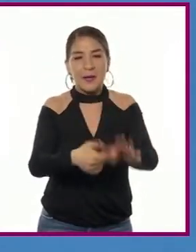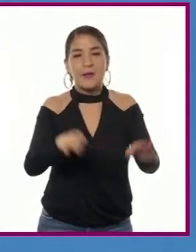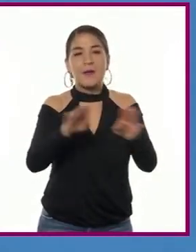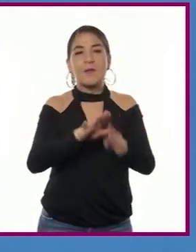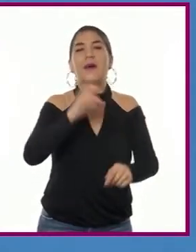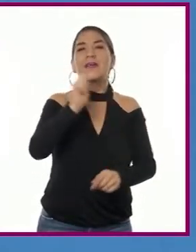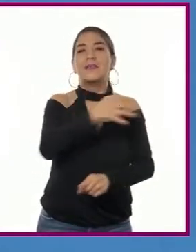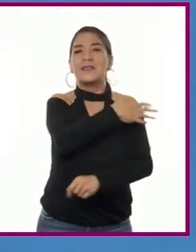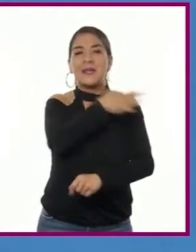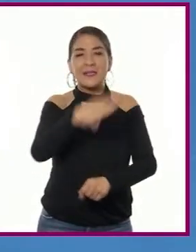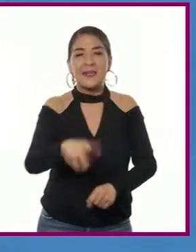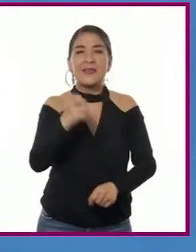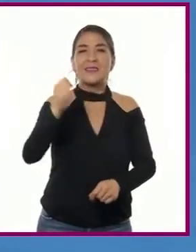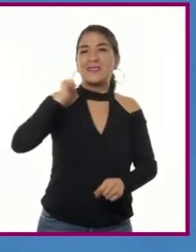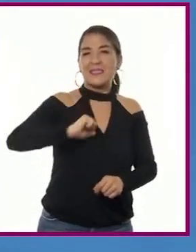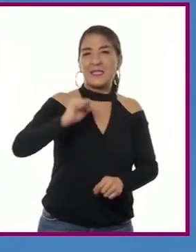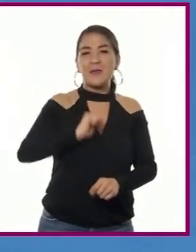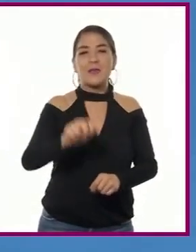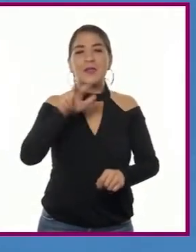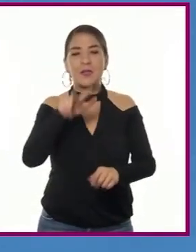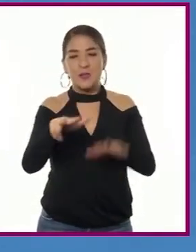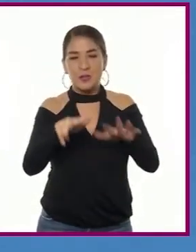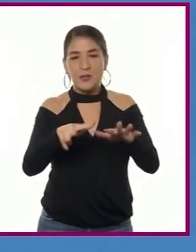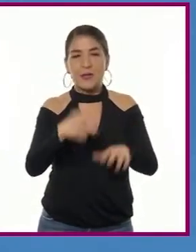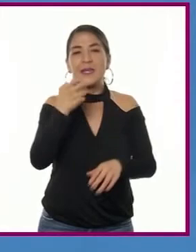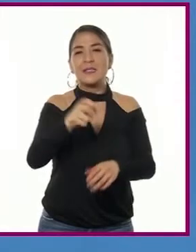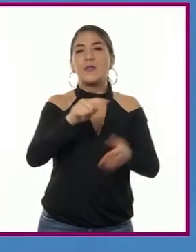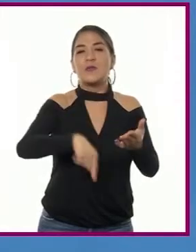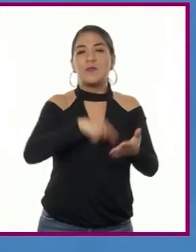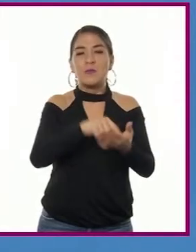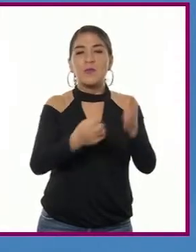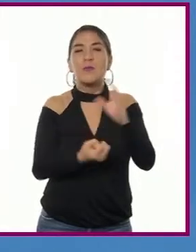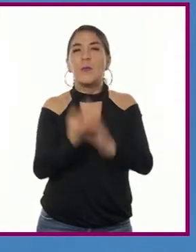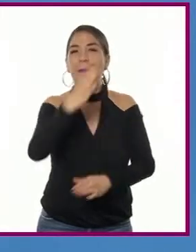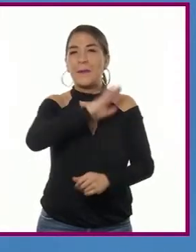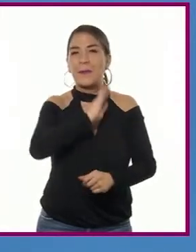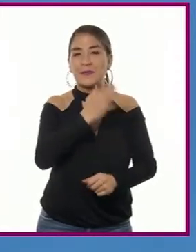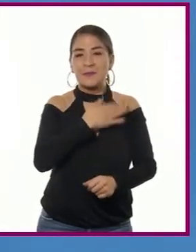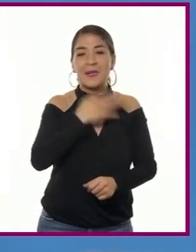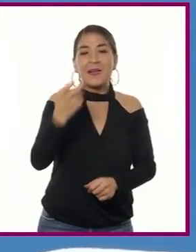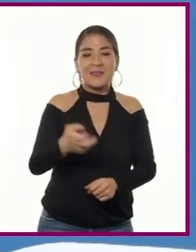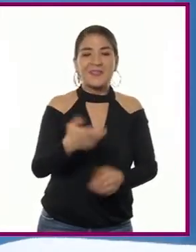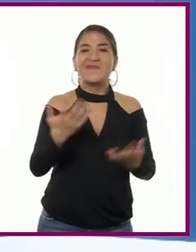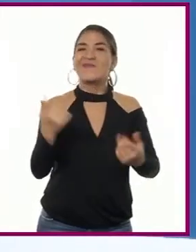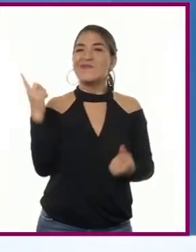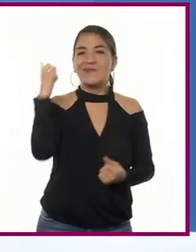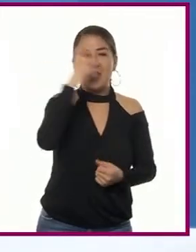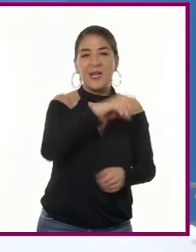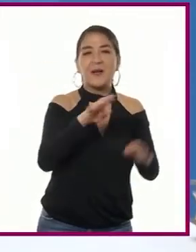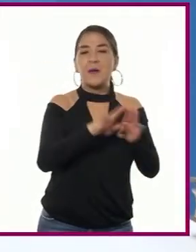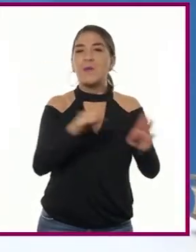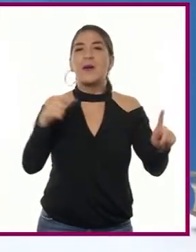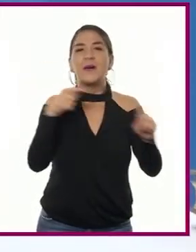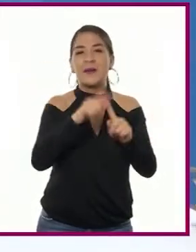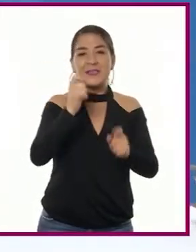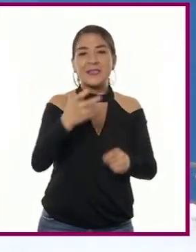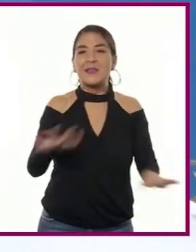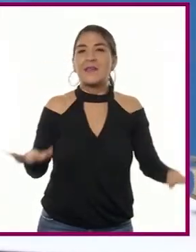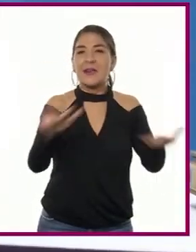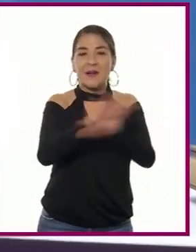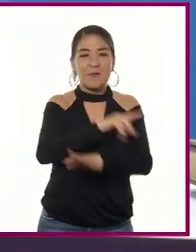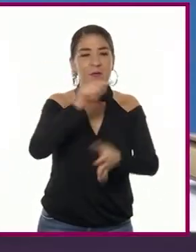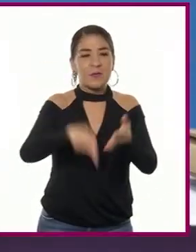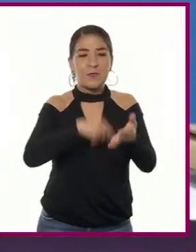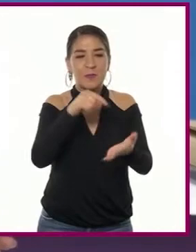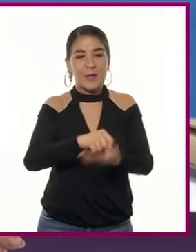general de lo que fue el siglo XVIII en la Nueva España. Siglo que estuvo inevitablemente marcado por el cambio dinástico